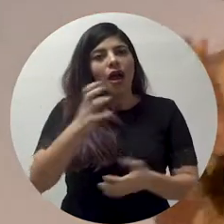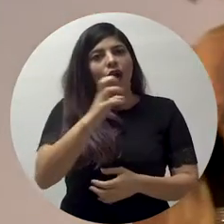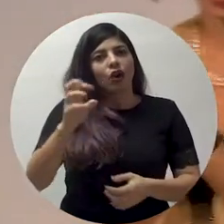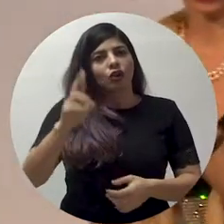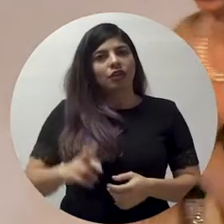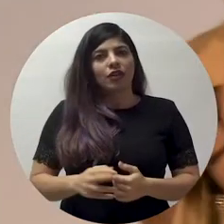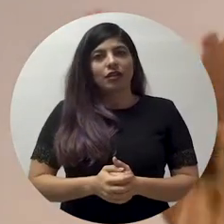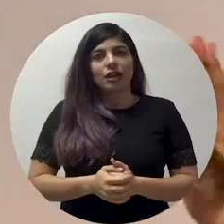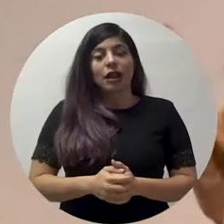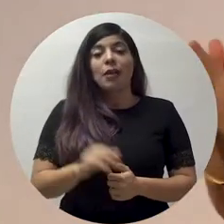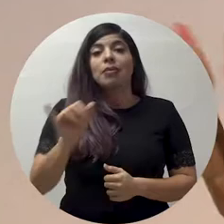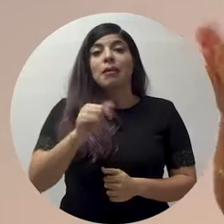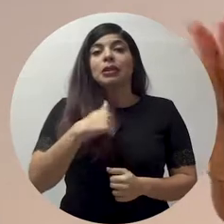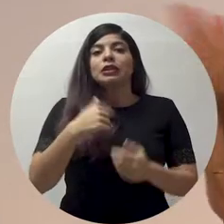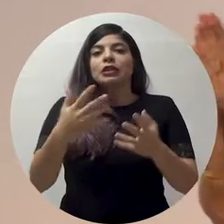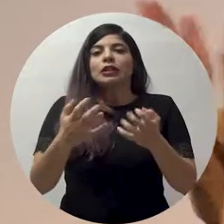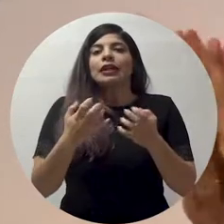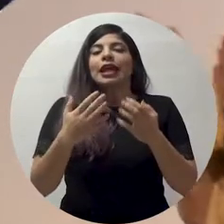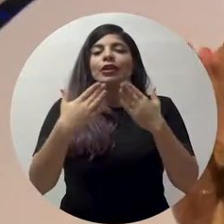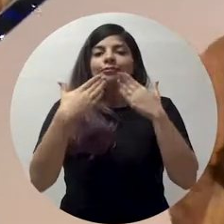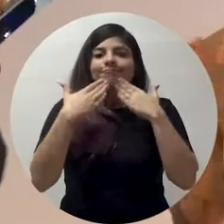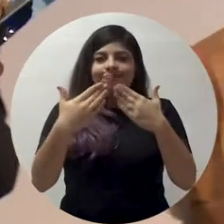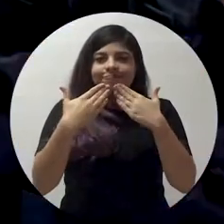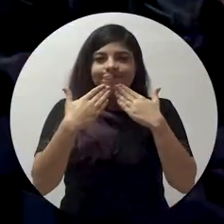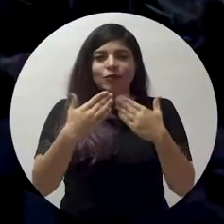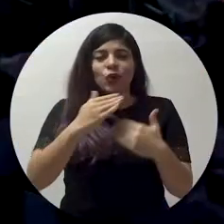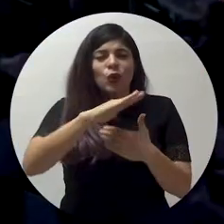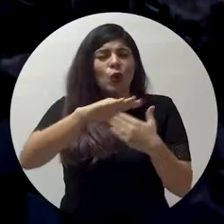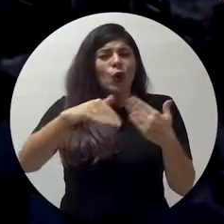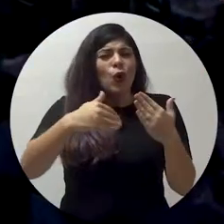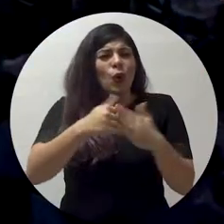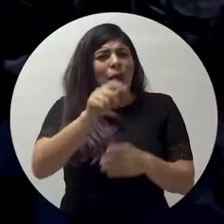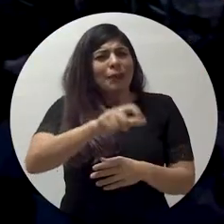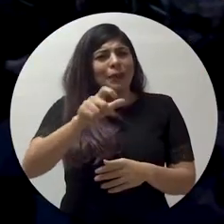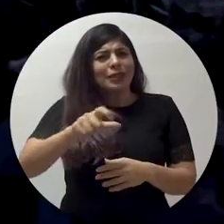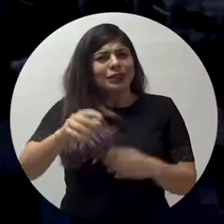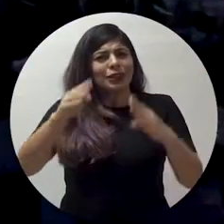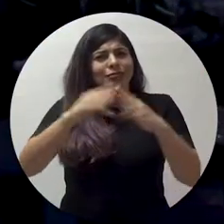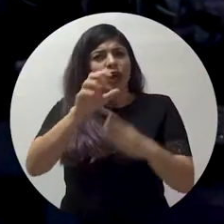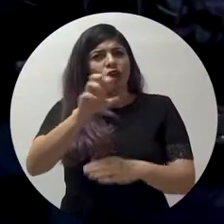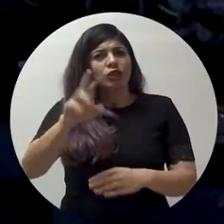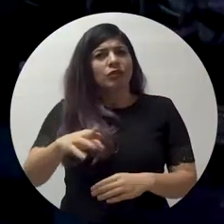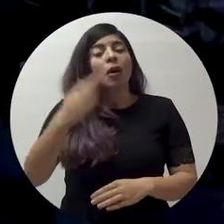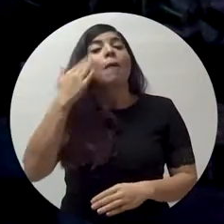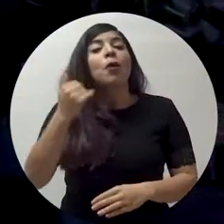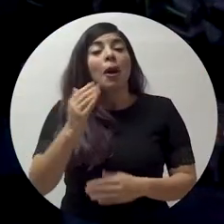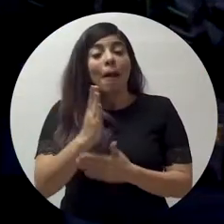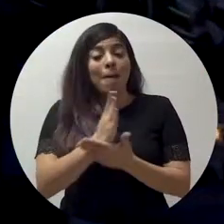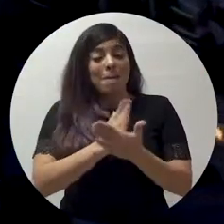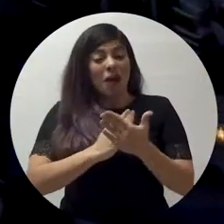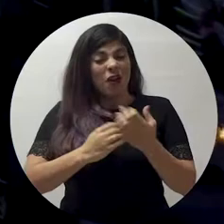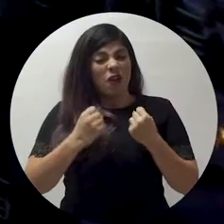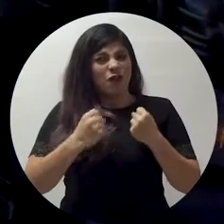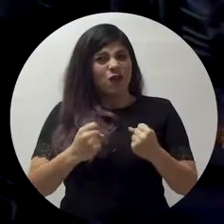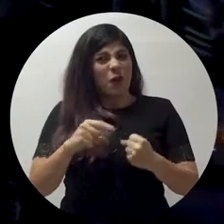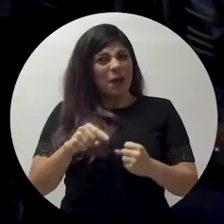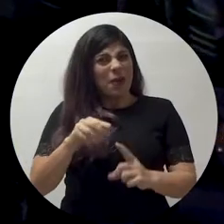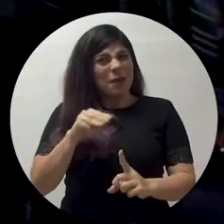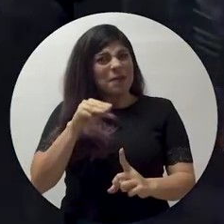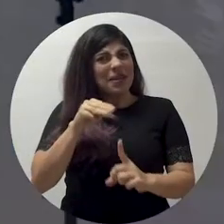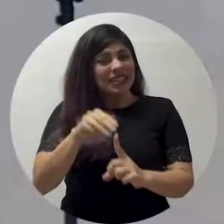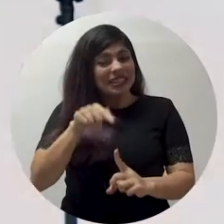I would also actually like to thank all of the people of Costa Rica, because the strong part of the message